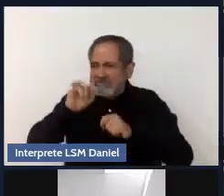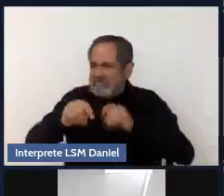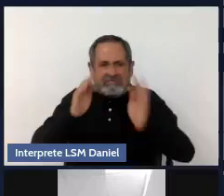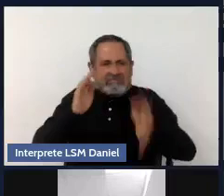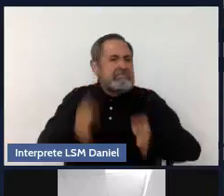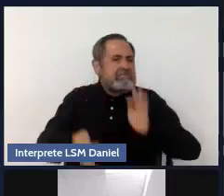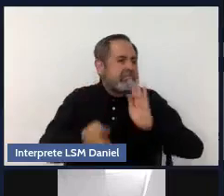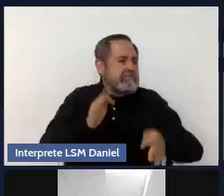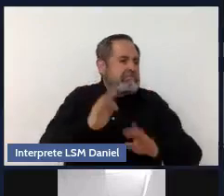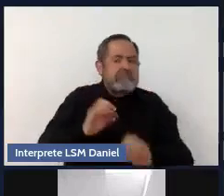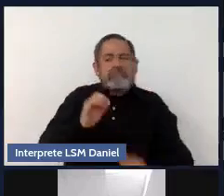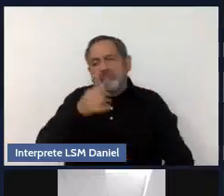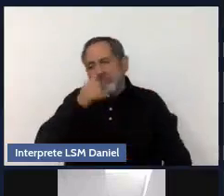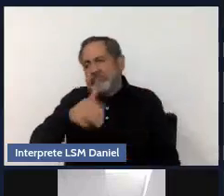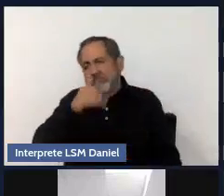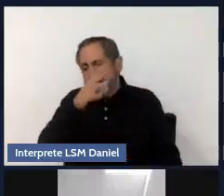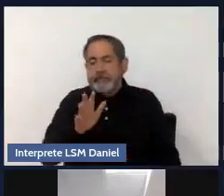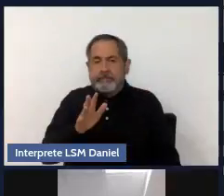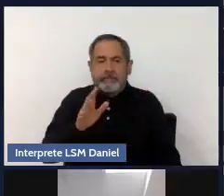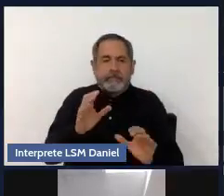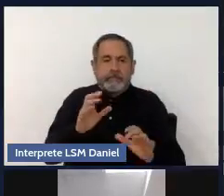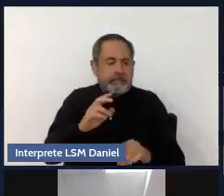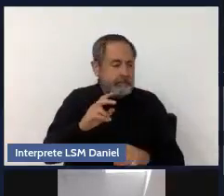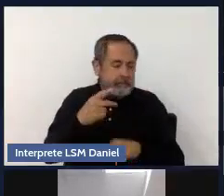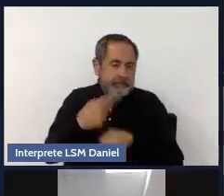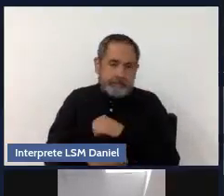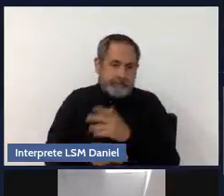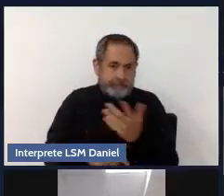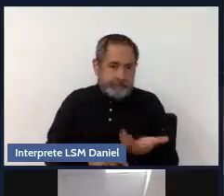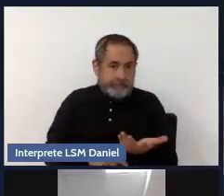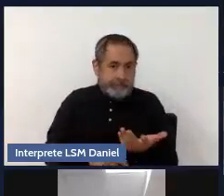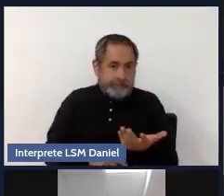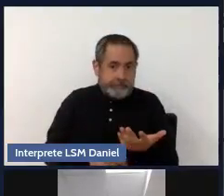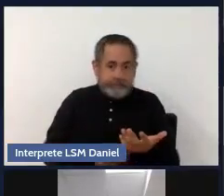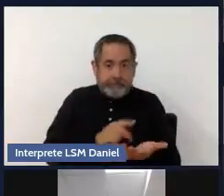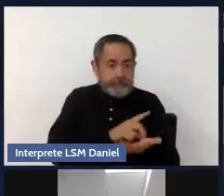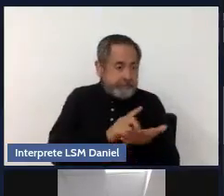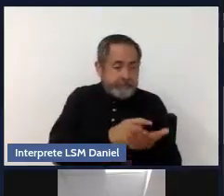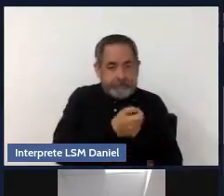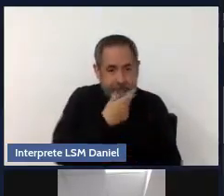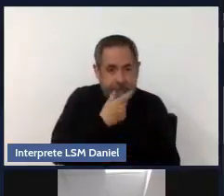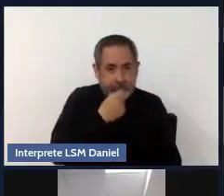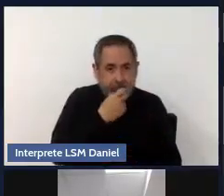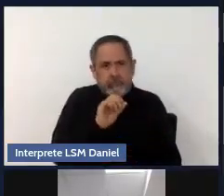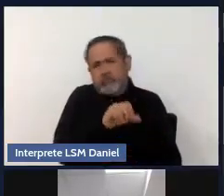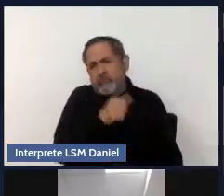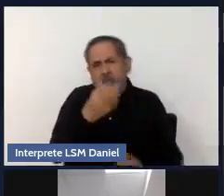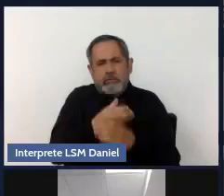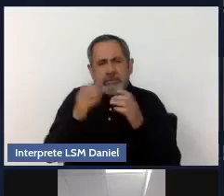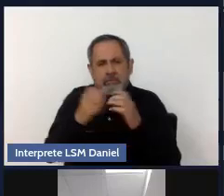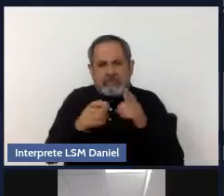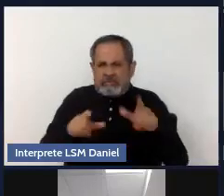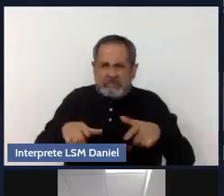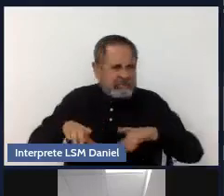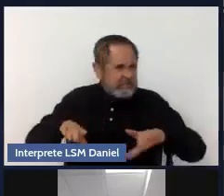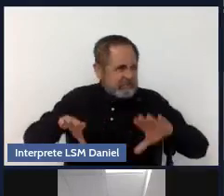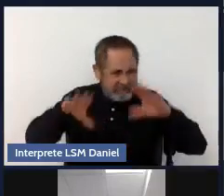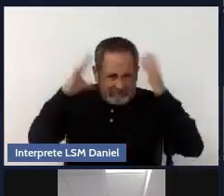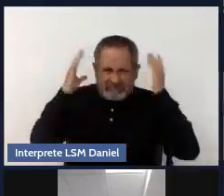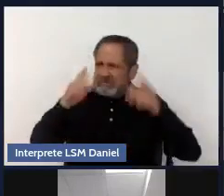ser un factor de riesgo para mí. No solo en el consumo, sino en otro tipo de situaciones también, en la vida en general.